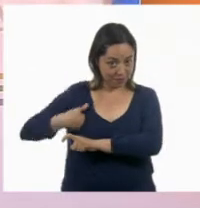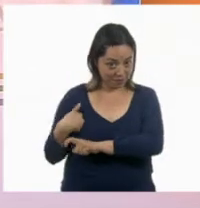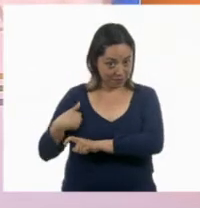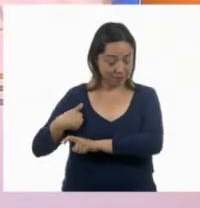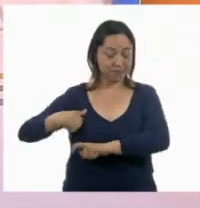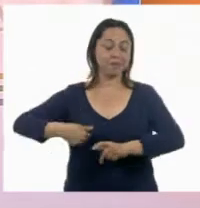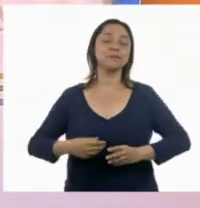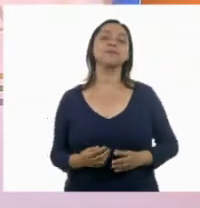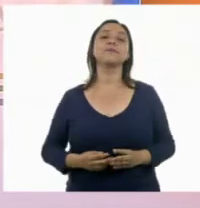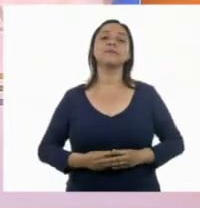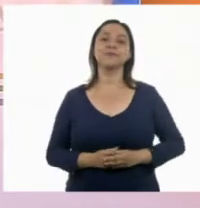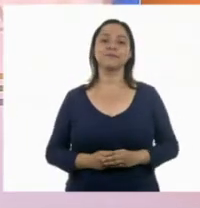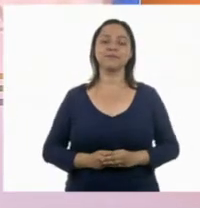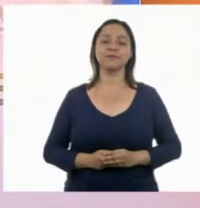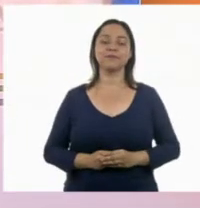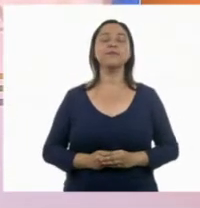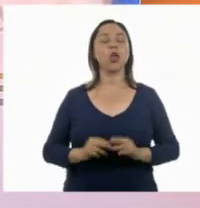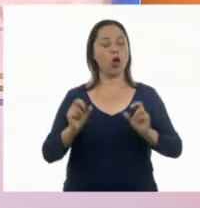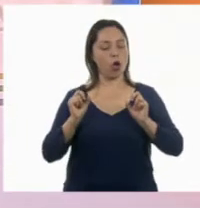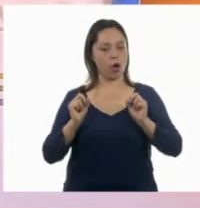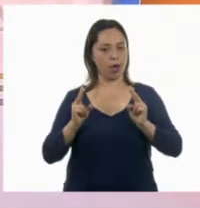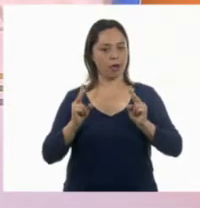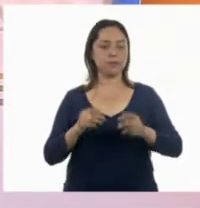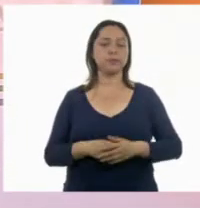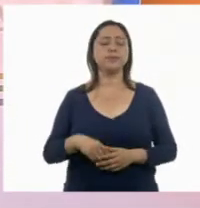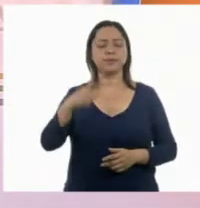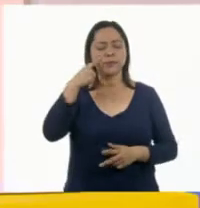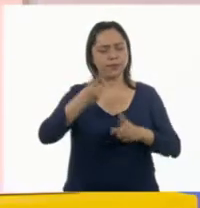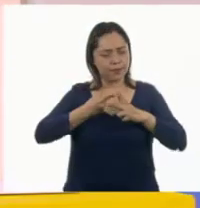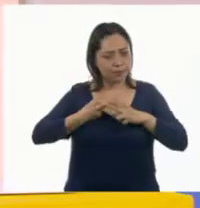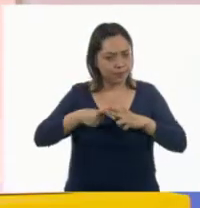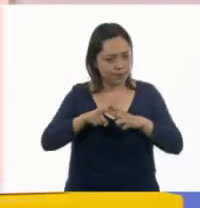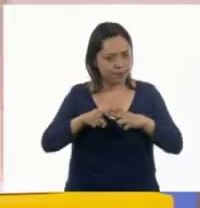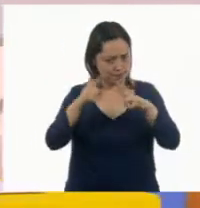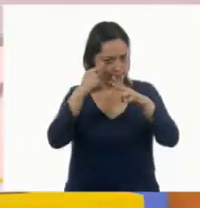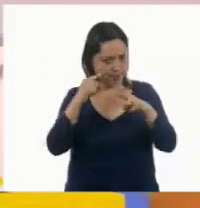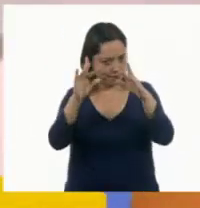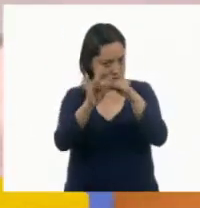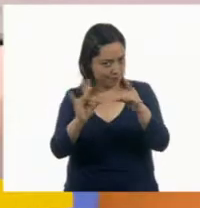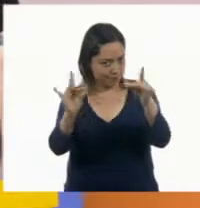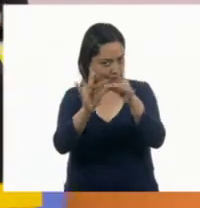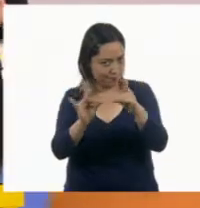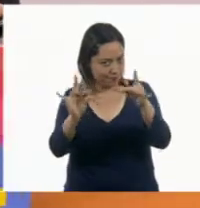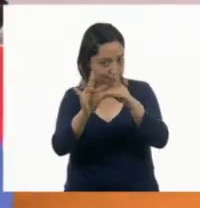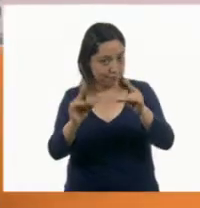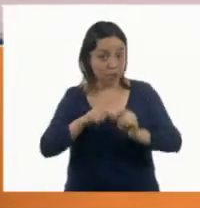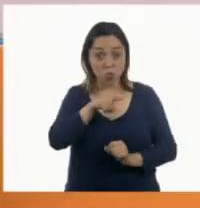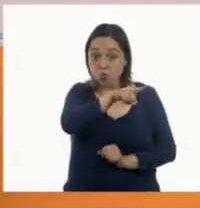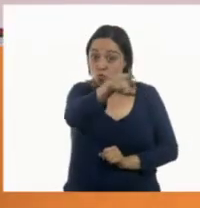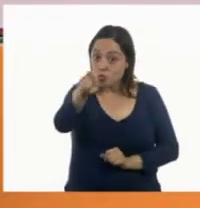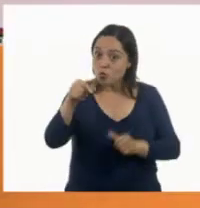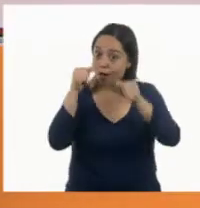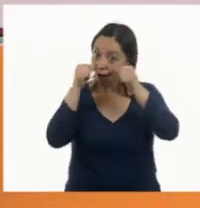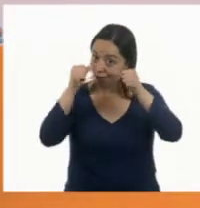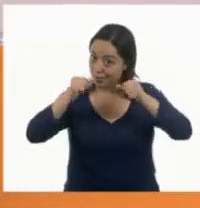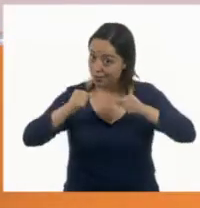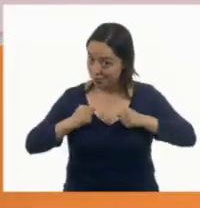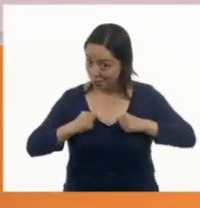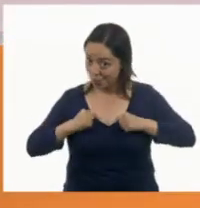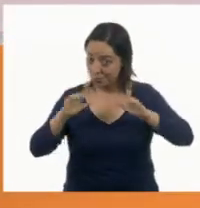guardar. Bien, para iniciar te quiero contar algo. Y ustedes también presten mucha atención.